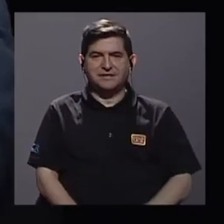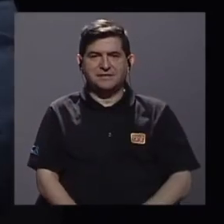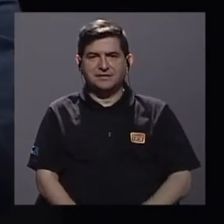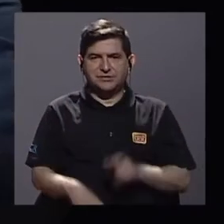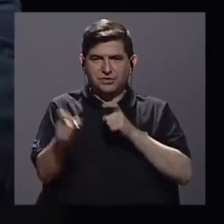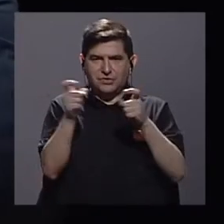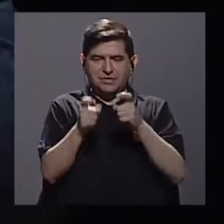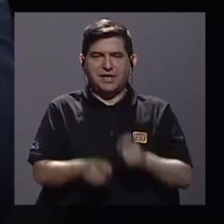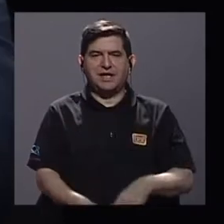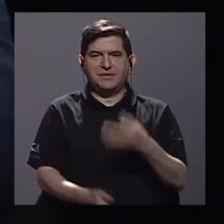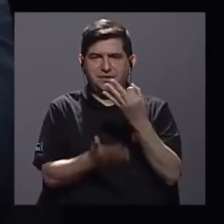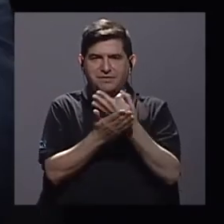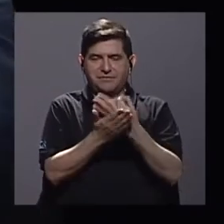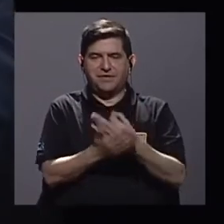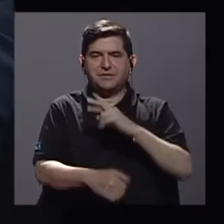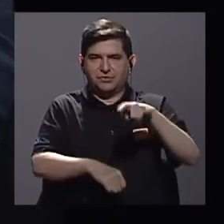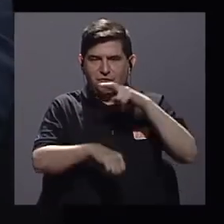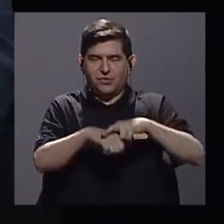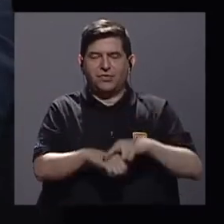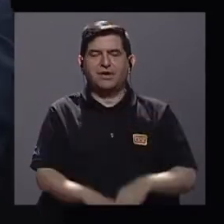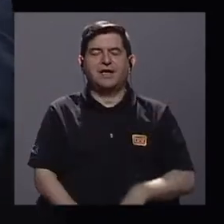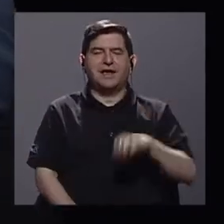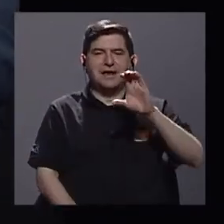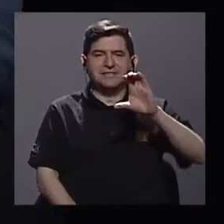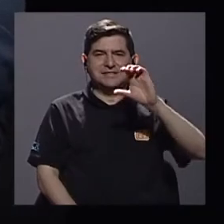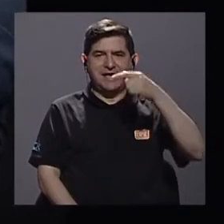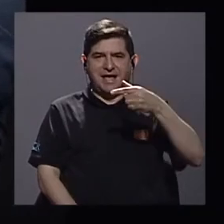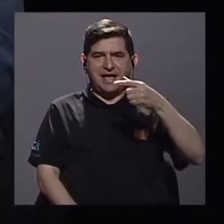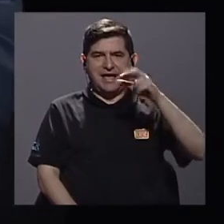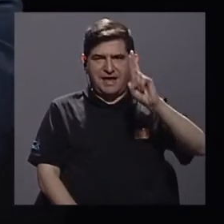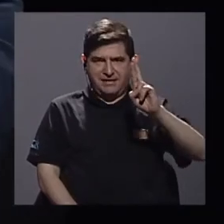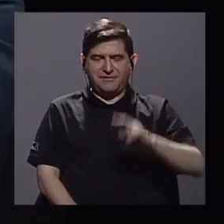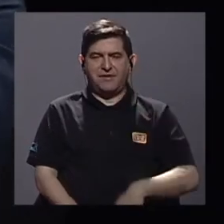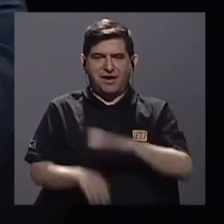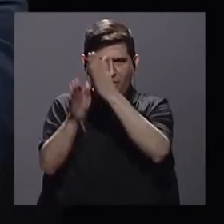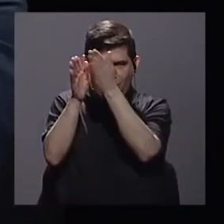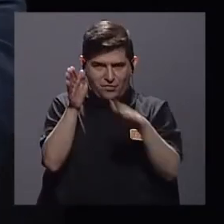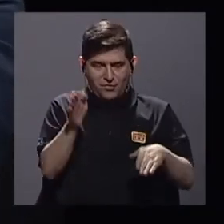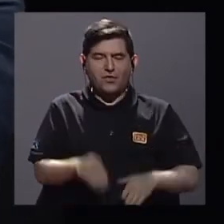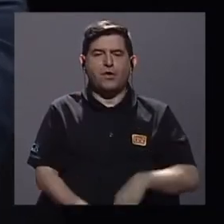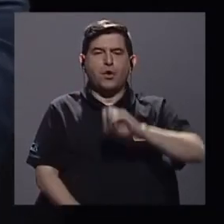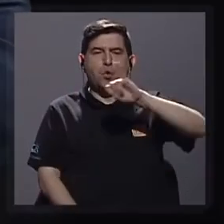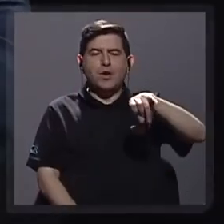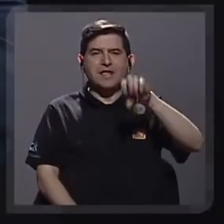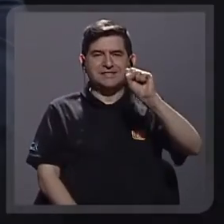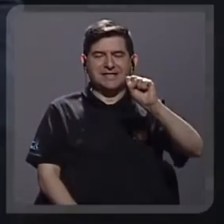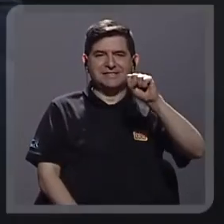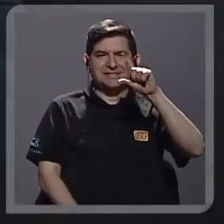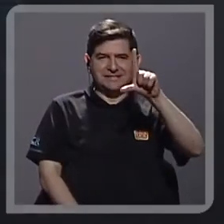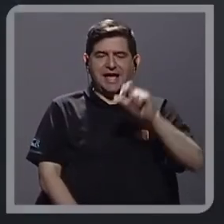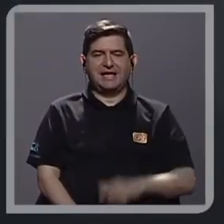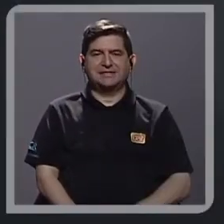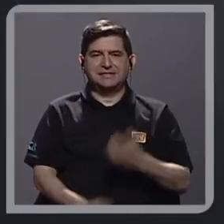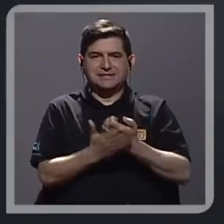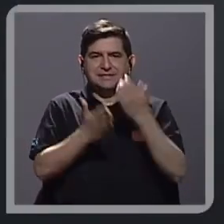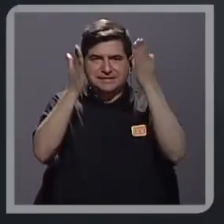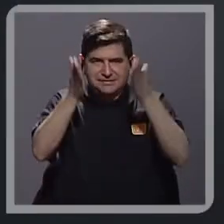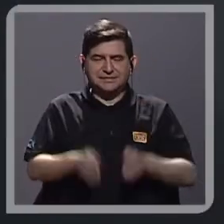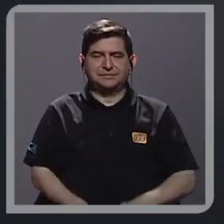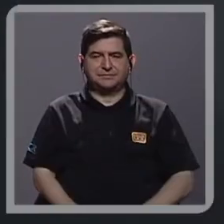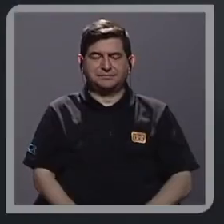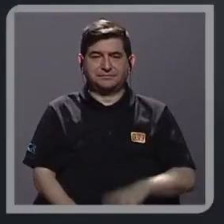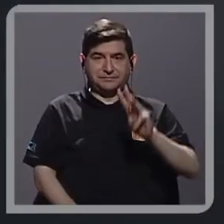administración financiera de la república. Ahí en la Contraloría General de la República está doña Julissa Sáenz Leiva, que es economista,